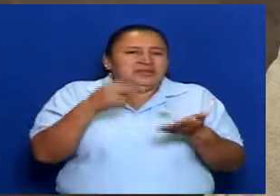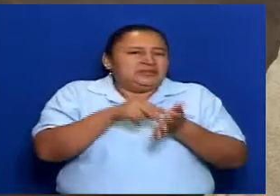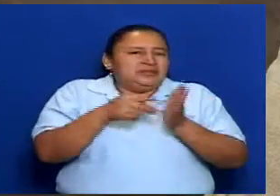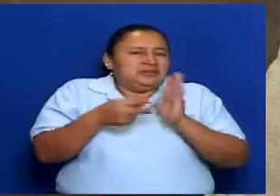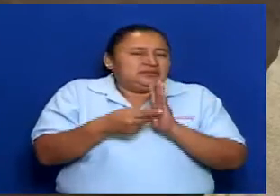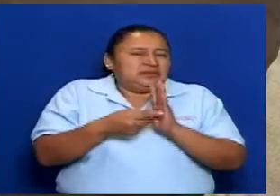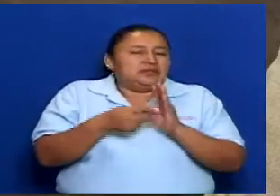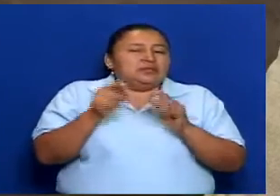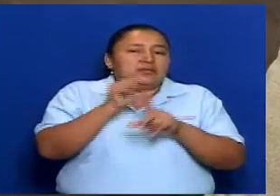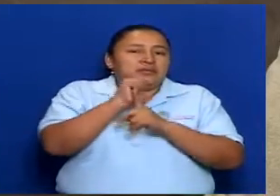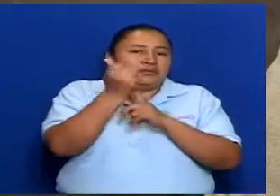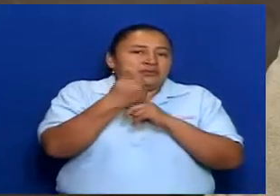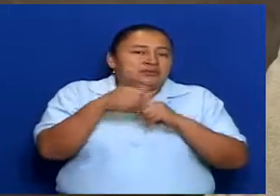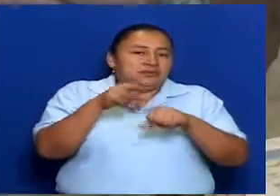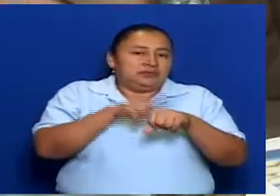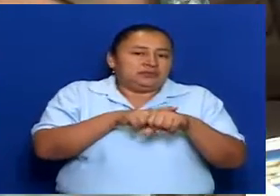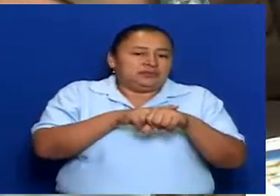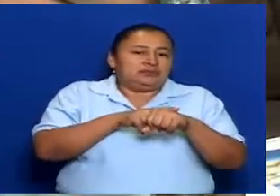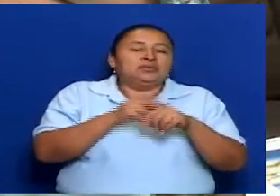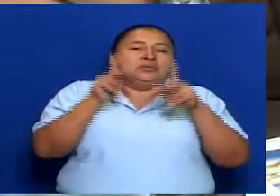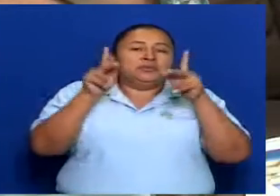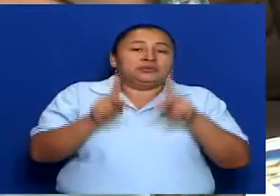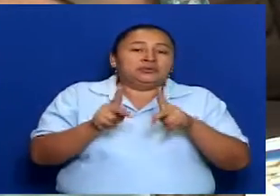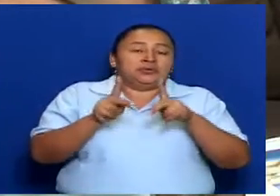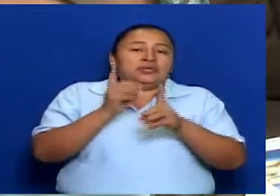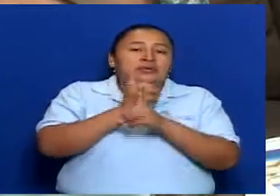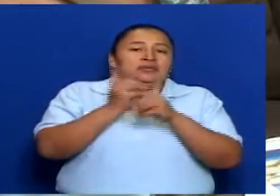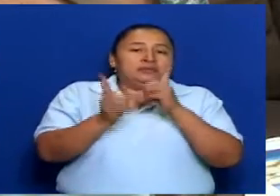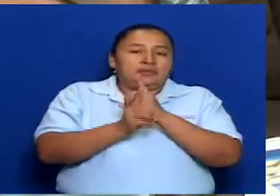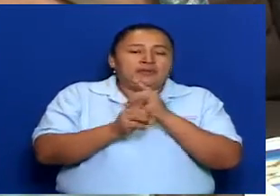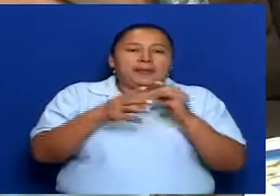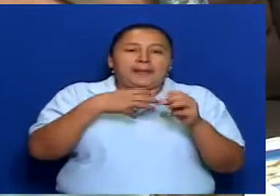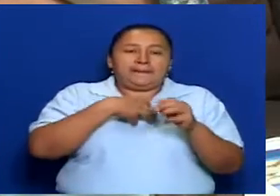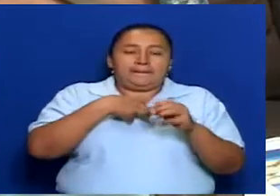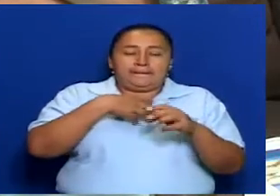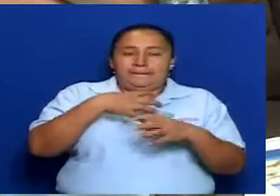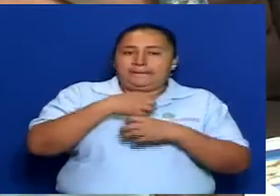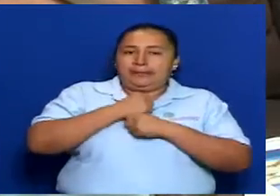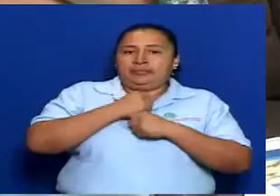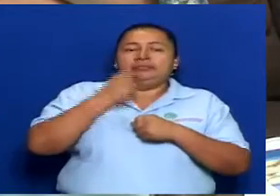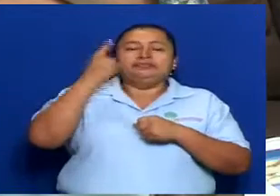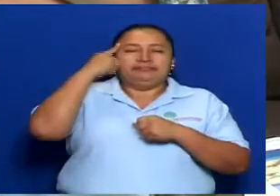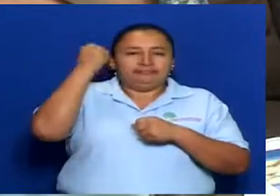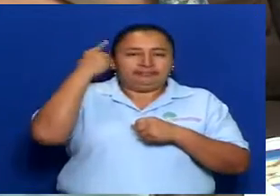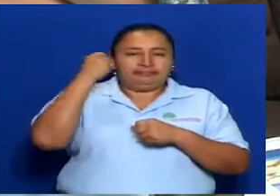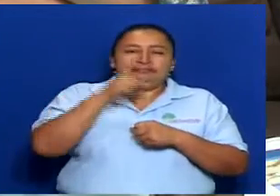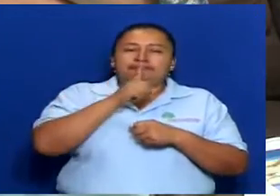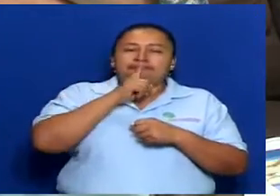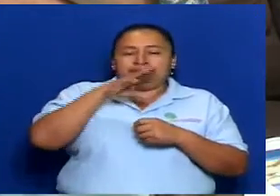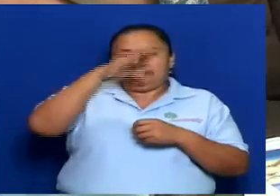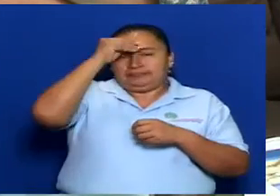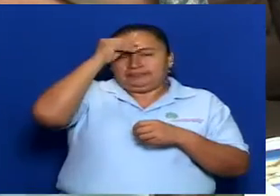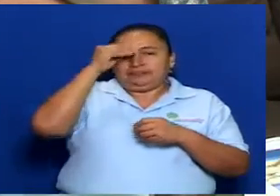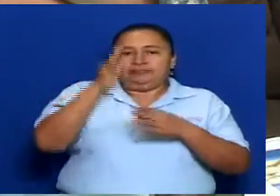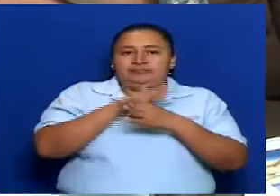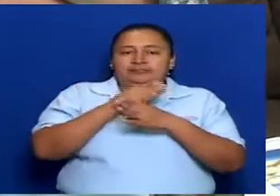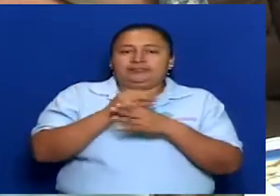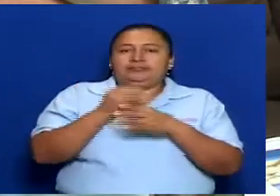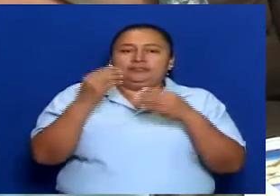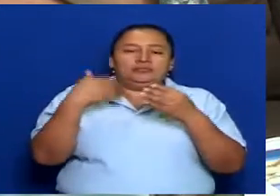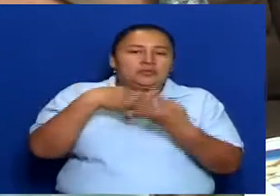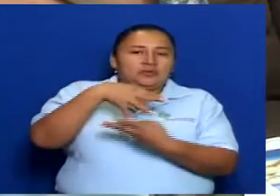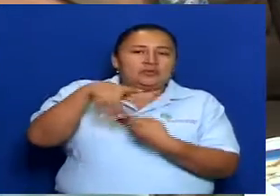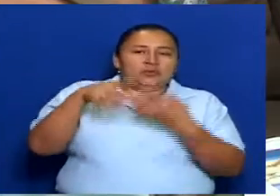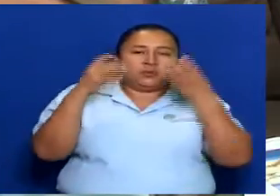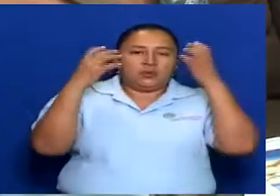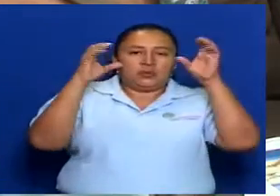la Asamblea Nacional y las y los funcionarios deben de apropiarse de esta política de interculturalidad del Poder Legislativo,